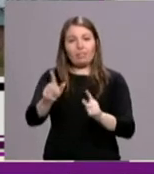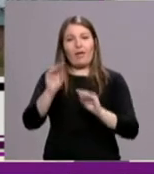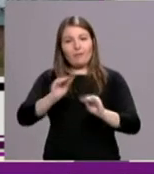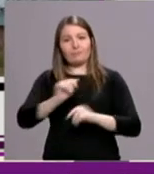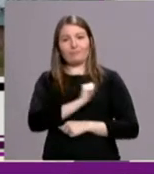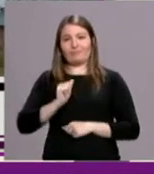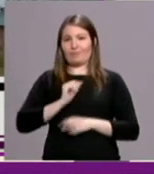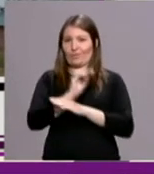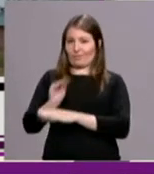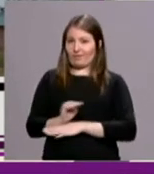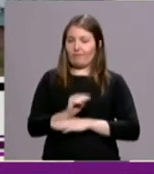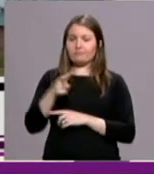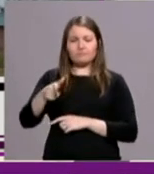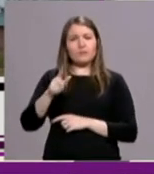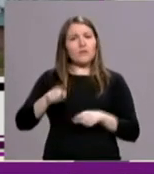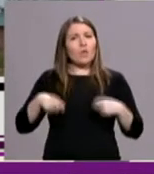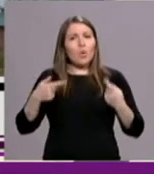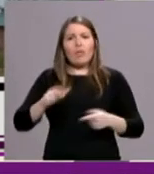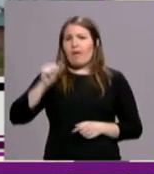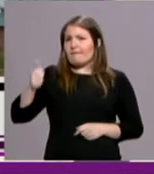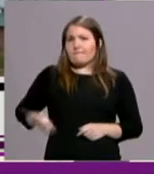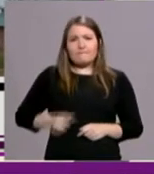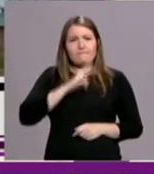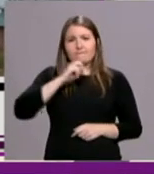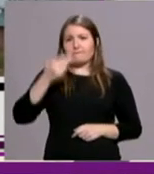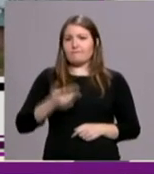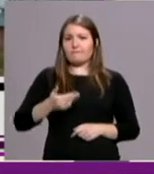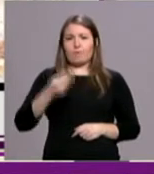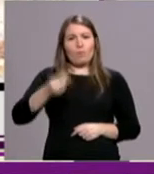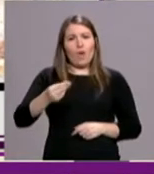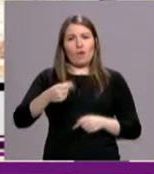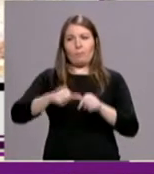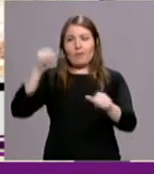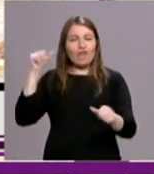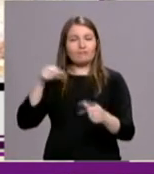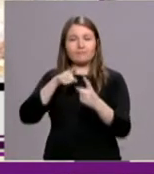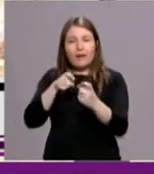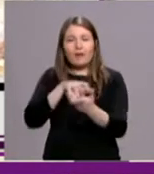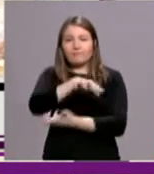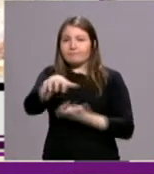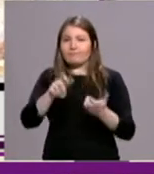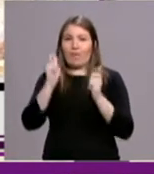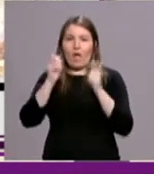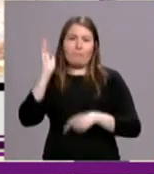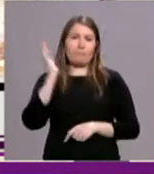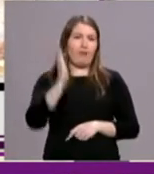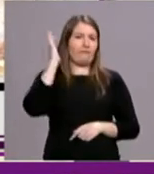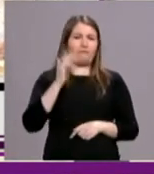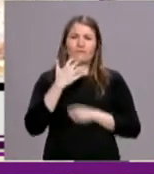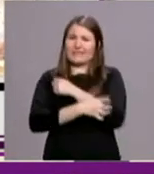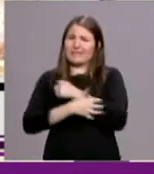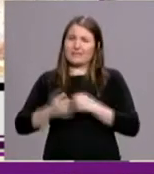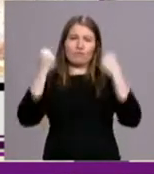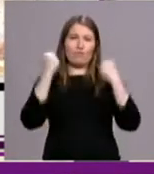recursos naturales, pero décadas de guerra y conflictos internos han transformado al país en una de las naciones más pobres del mundo, donde casi